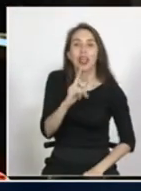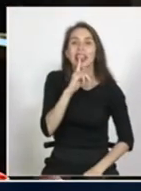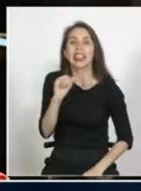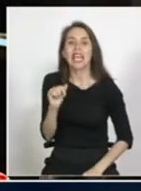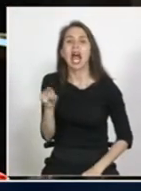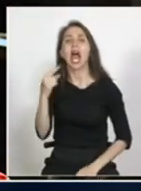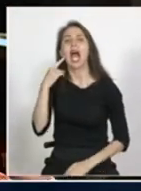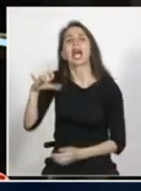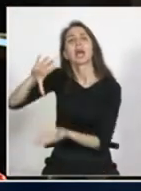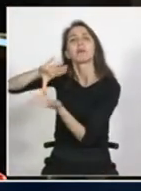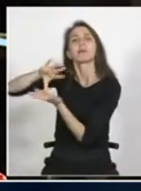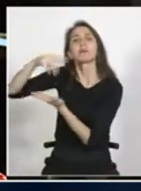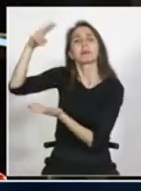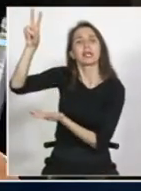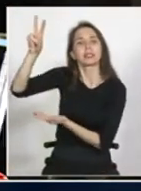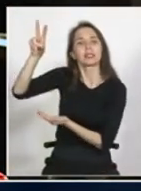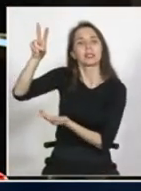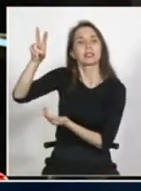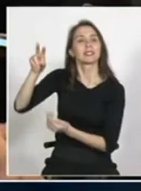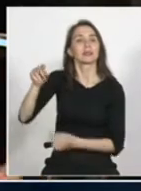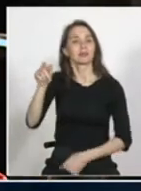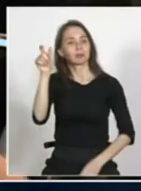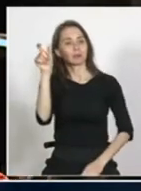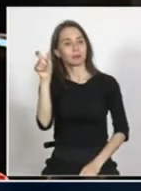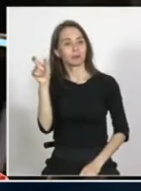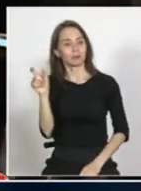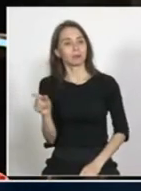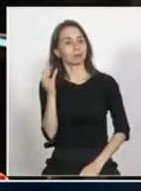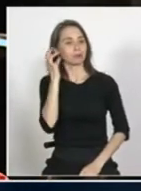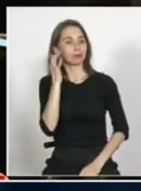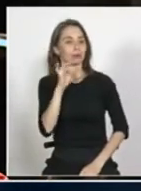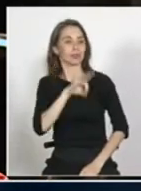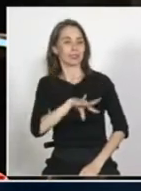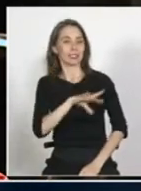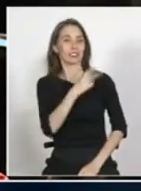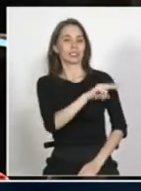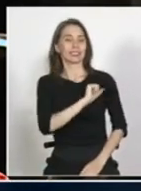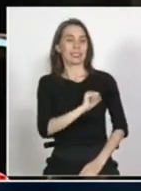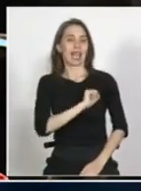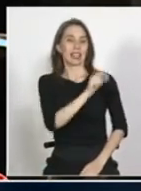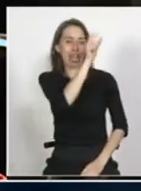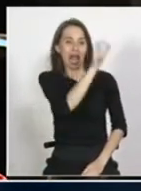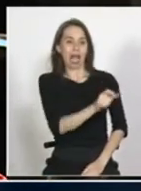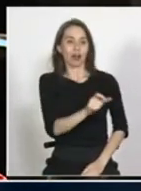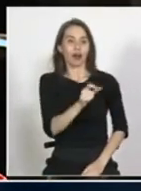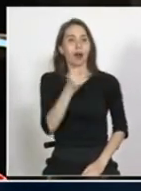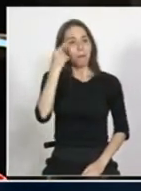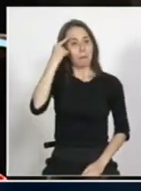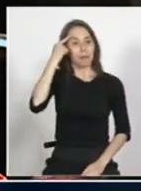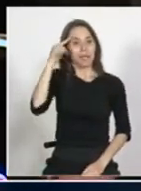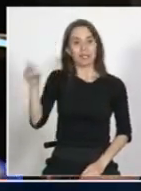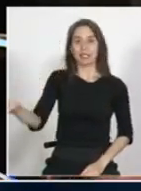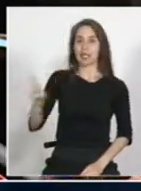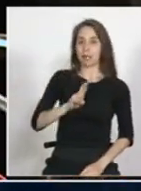qué país era obviamente esta persona chileno de acá de Santiago bueno de Santiago pensó que le iba a responder que era colombiana que era